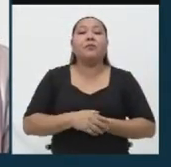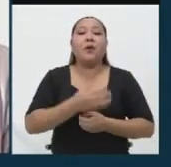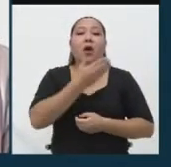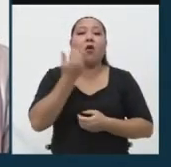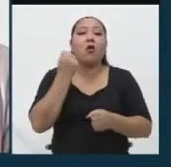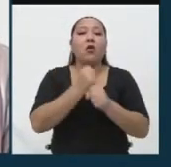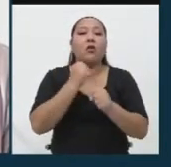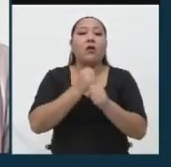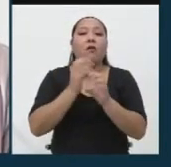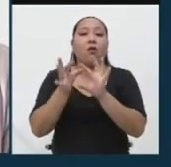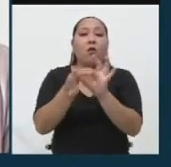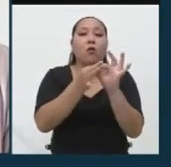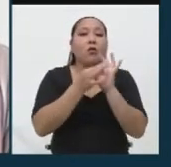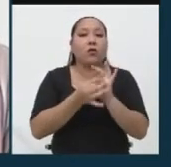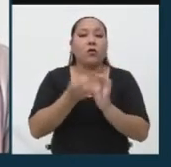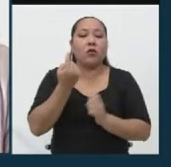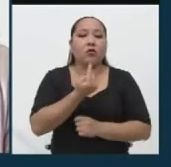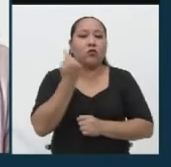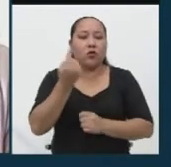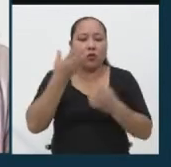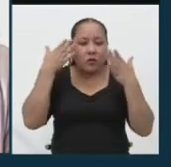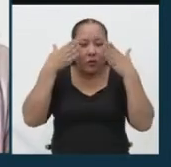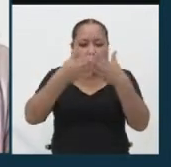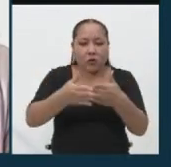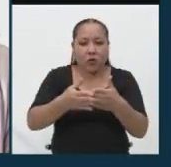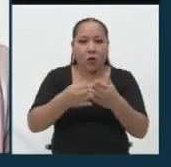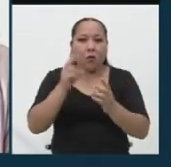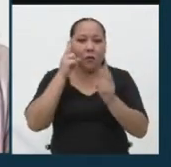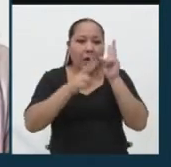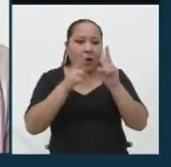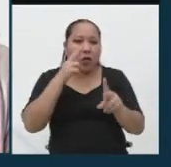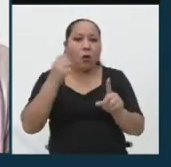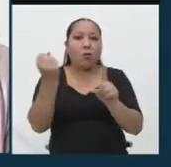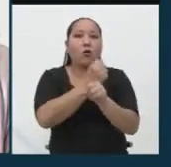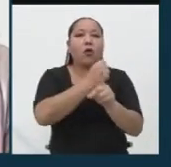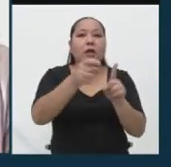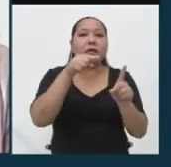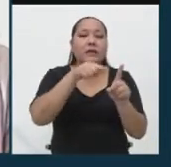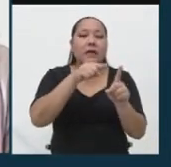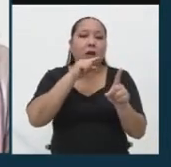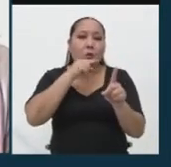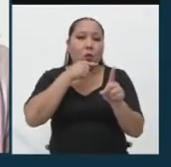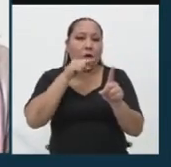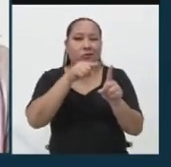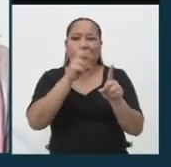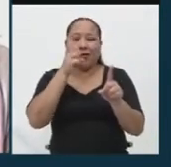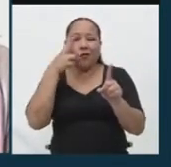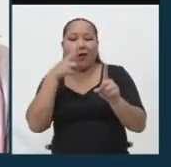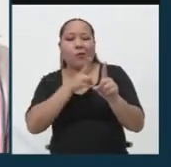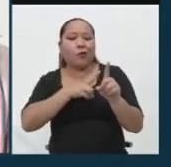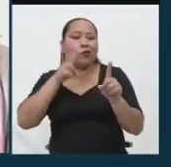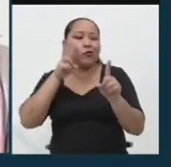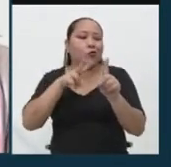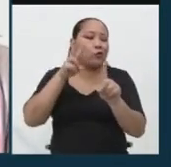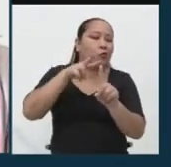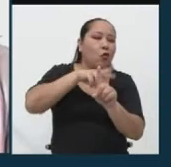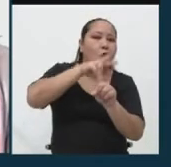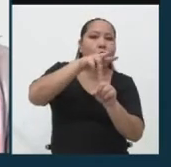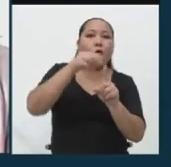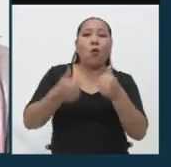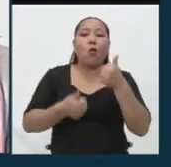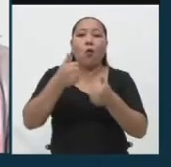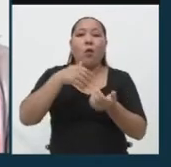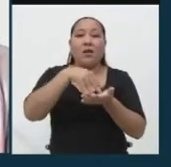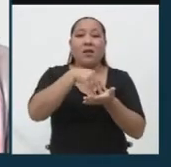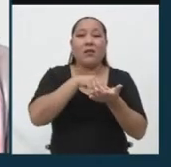solamente estamos enfocados en la violencia contra la mujer, pero no vemos qué otras debilidades tiene